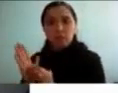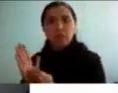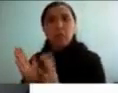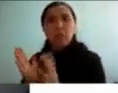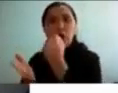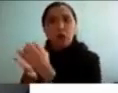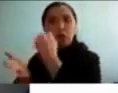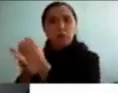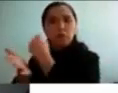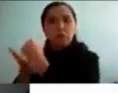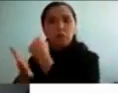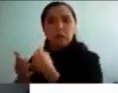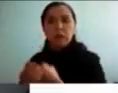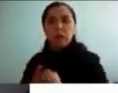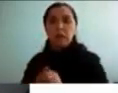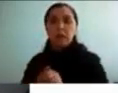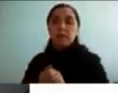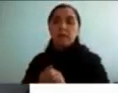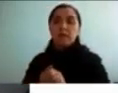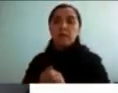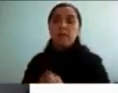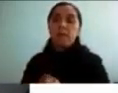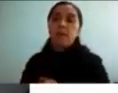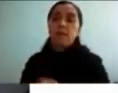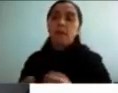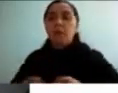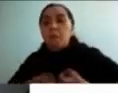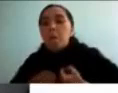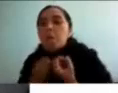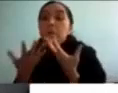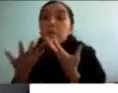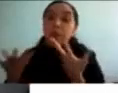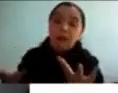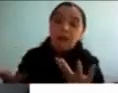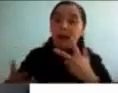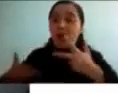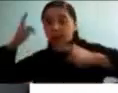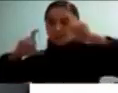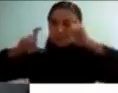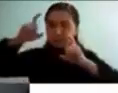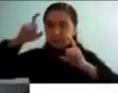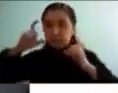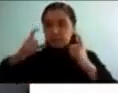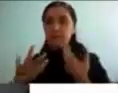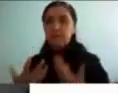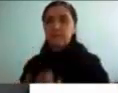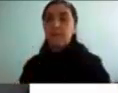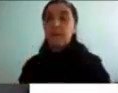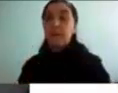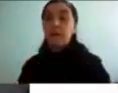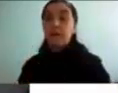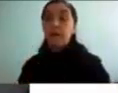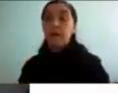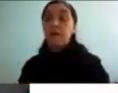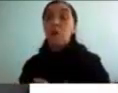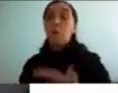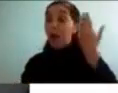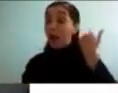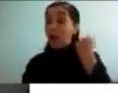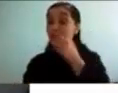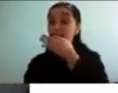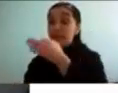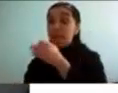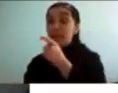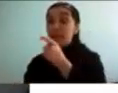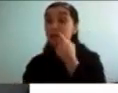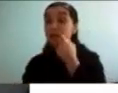personalidad asociados pues tendríamos la extraversión el histrionismo el narcisismo la hipomanía etcétera y como antes ha dicho Tomás es verdad que este perfil